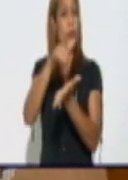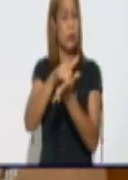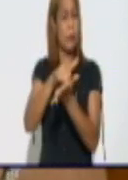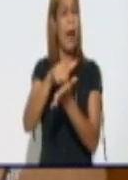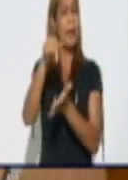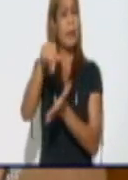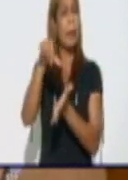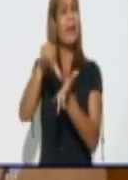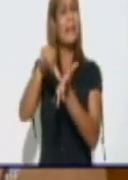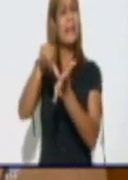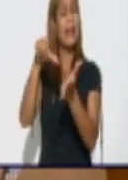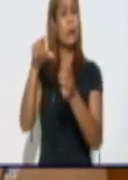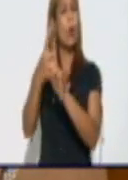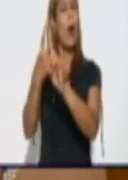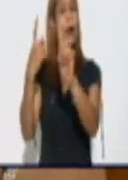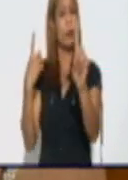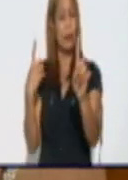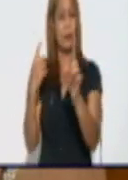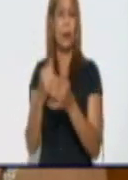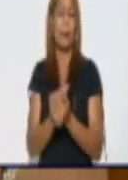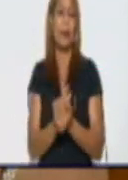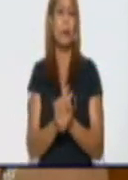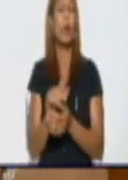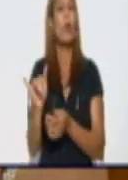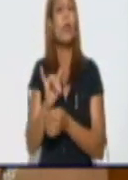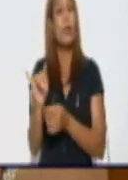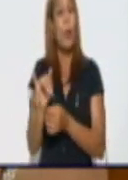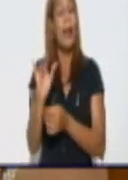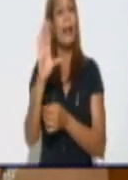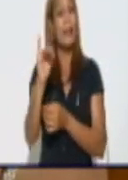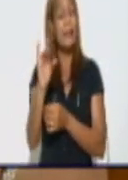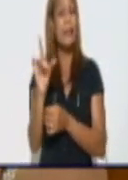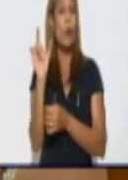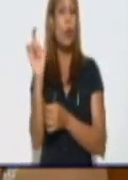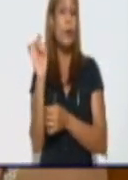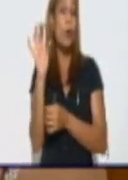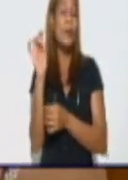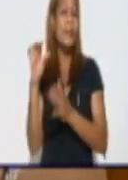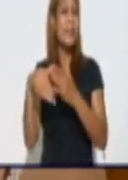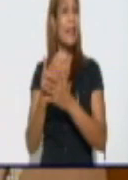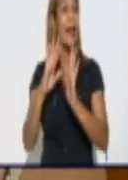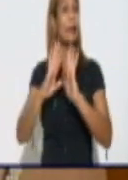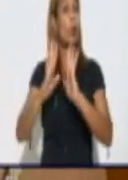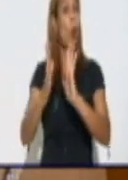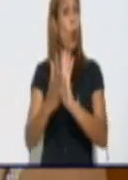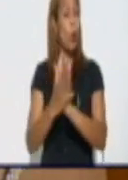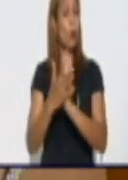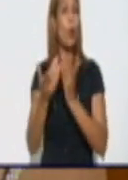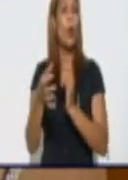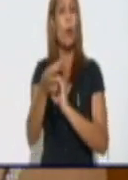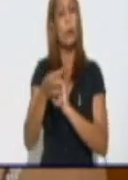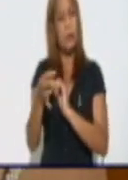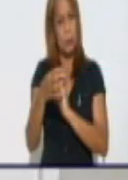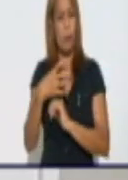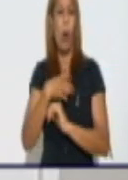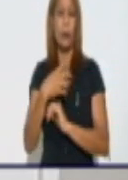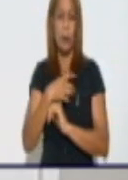un centro para viajeros. Pero hay que decir que en los últimos 15 días, todos los municipios de la provincia han confirmado casos.